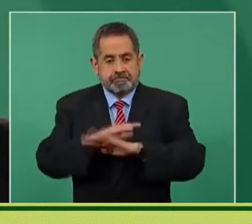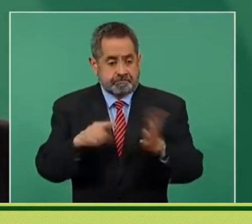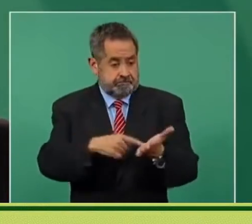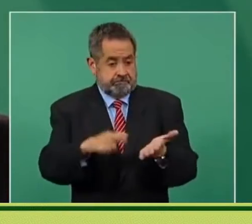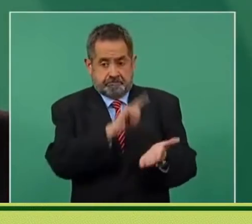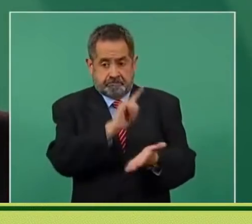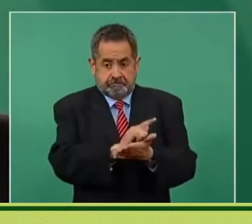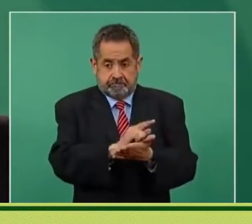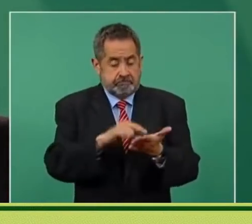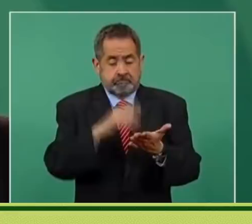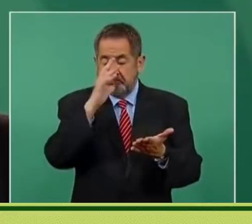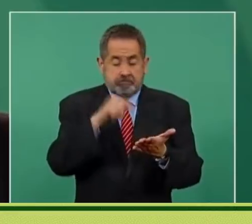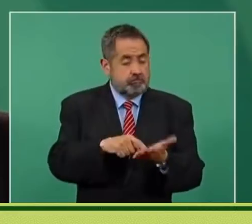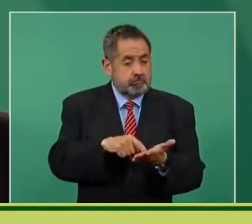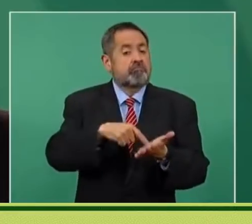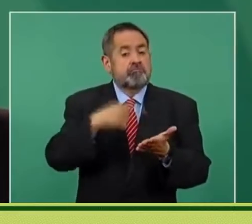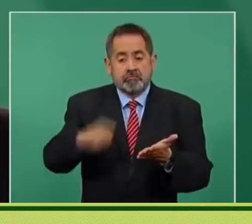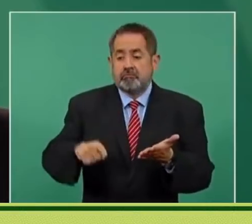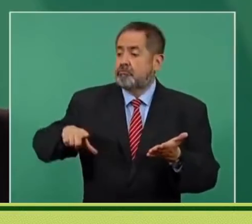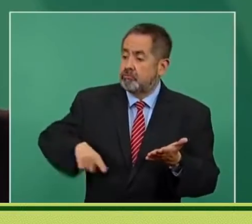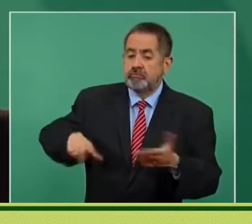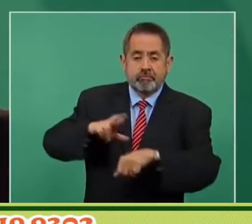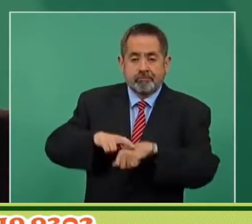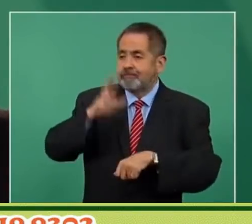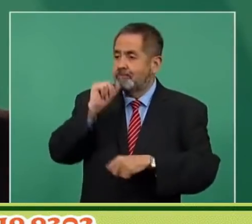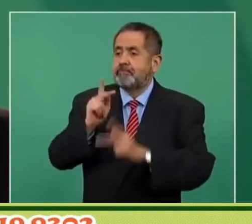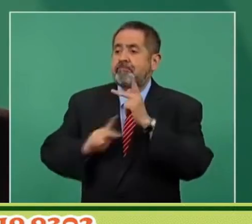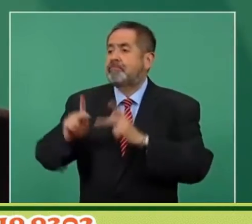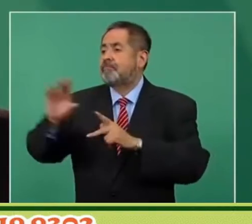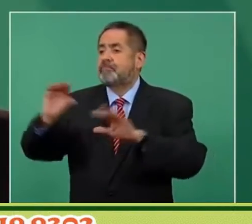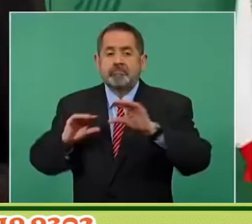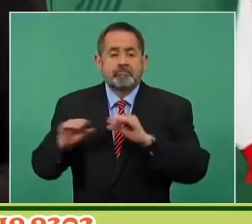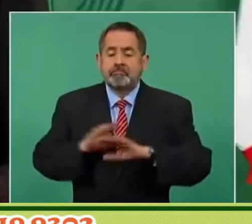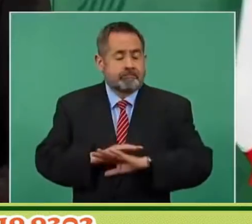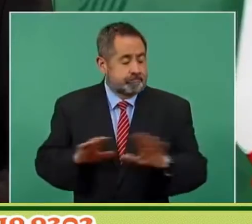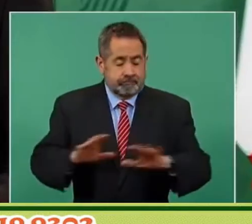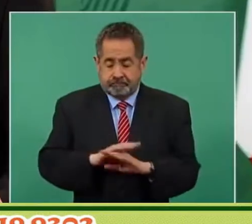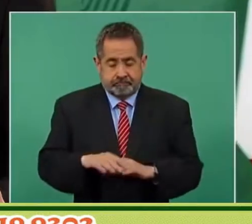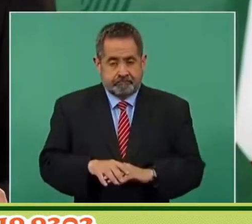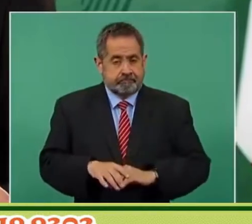ley, no se pueden endeudar los gobernadores,